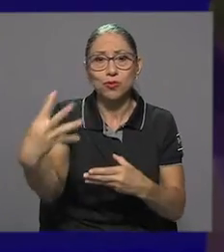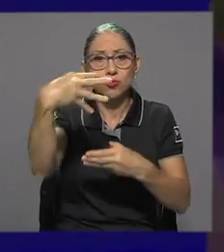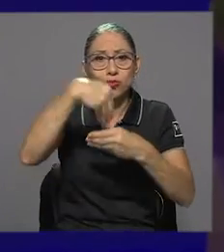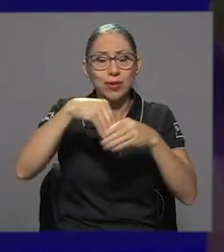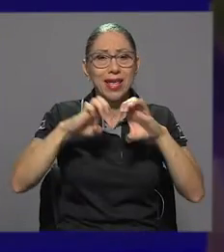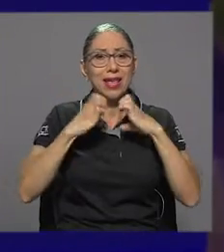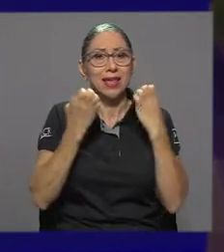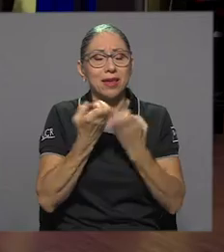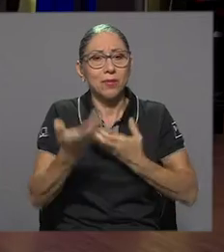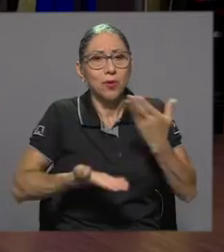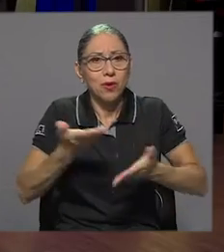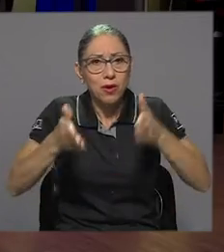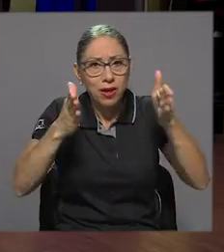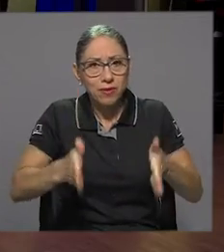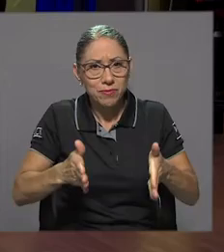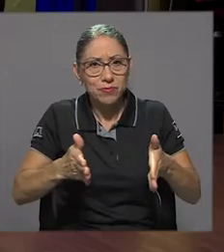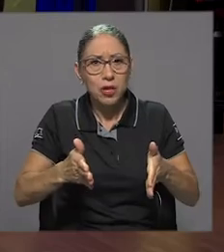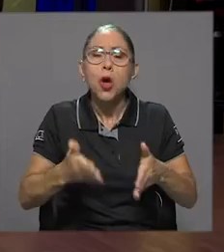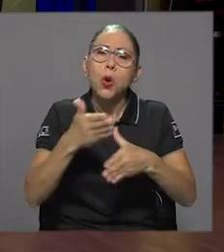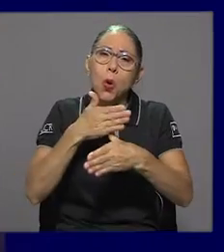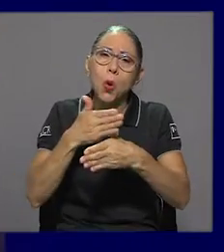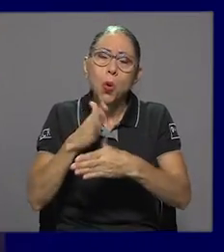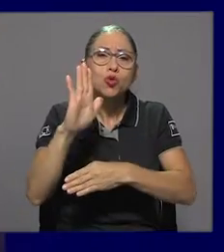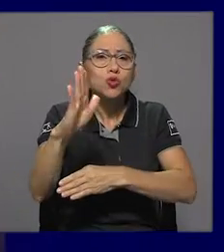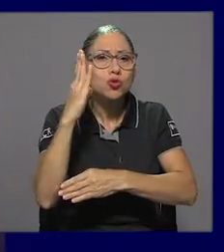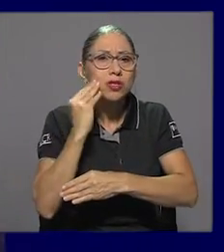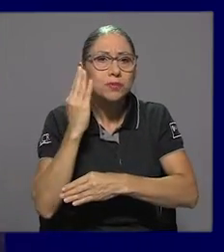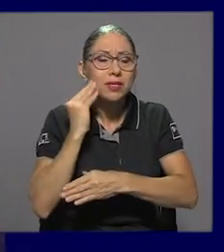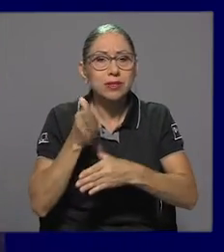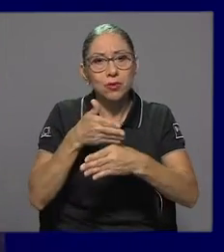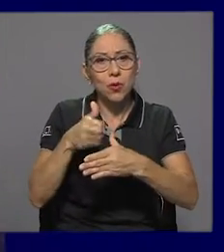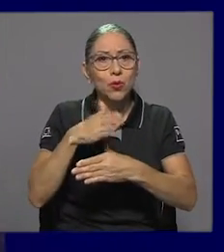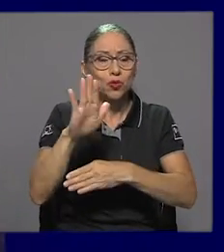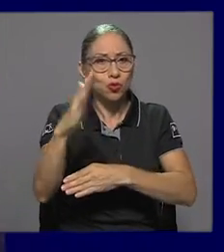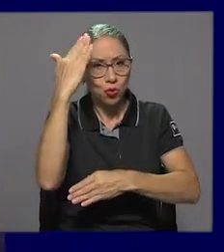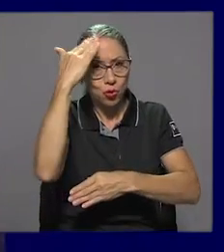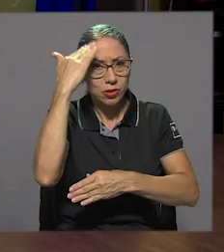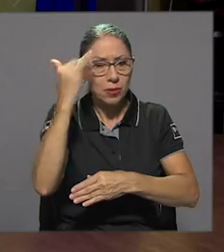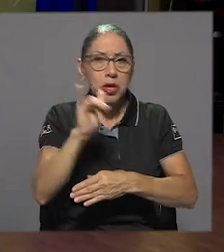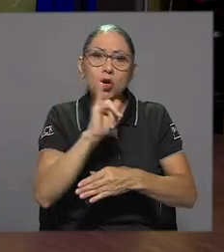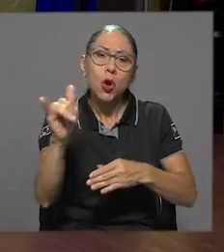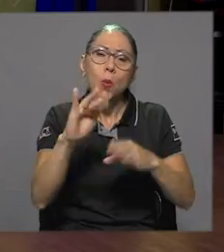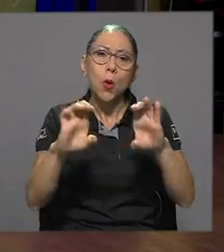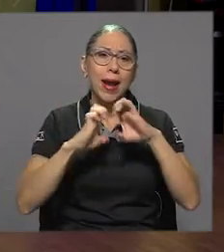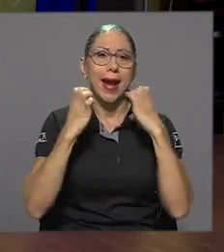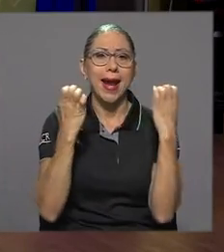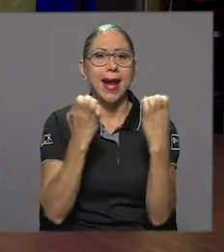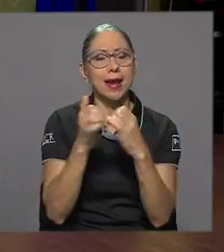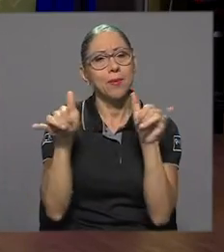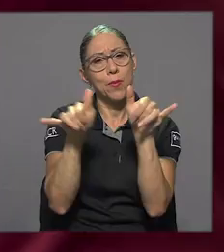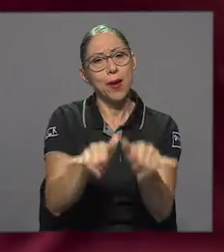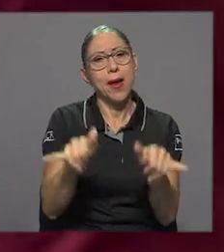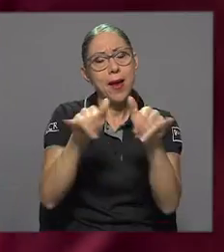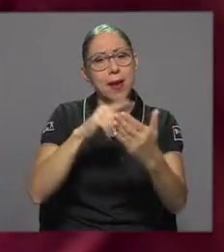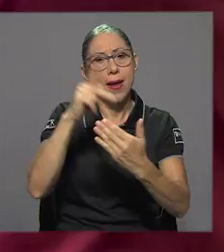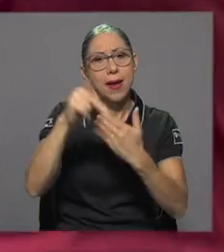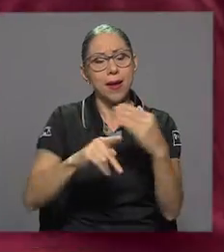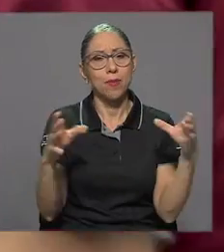parte del equipo de colaboradores, compartiendo sus experiencias y sus conocimientos como parte del staff permanente del programa.